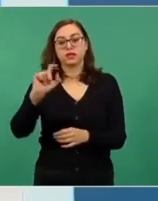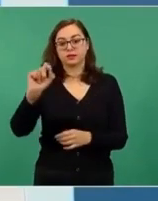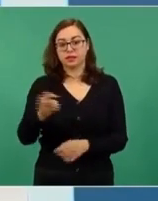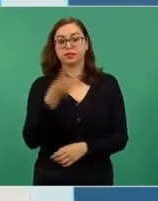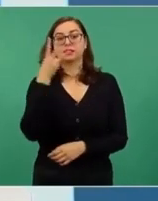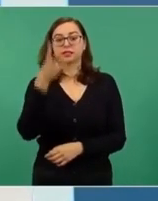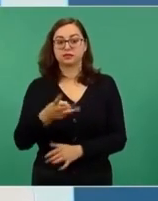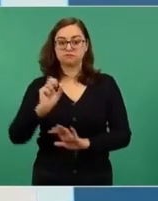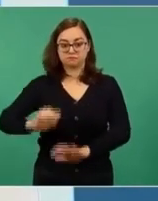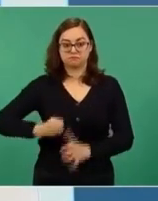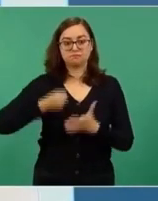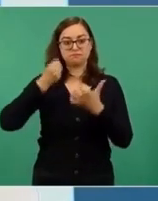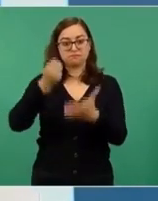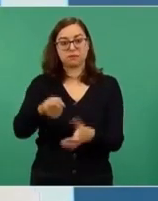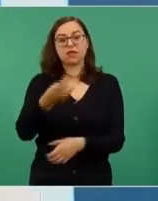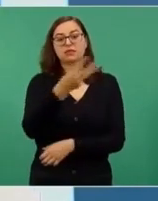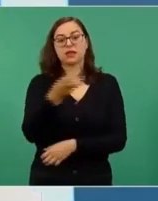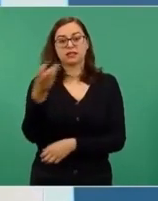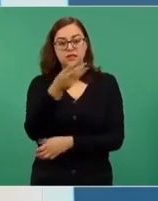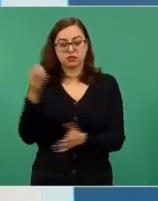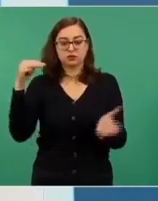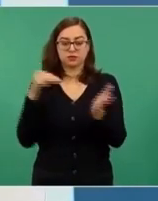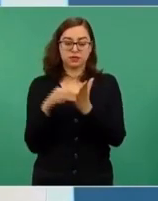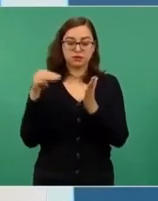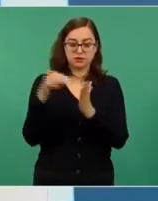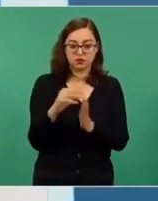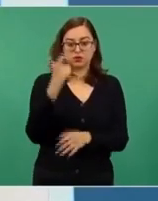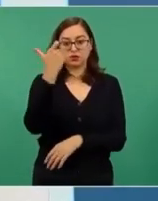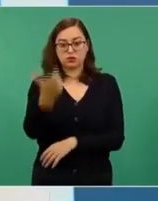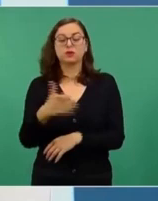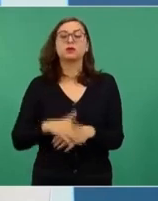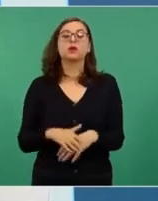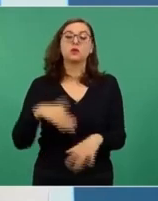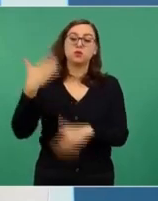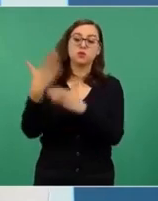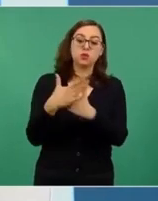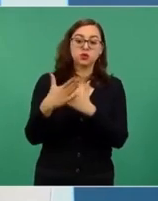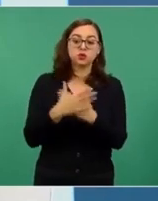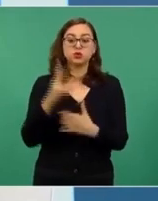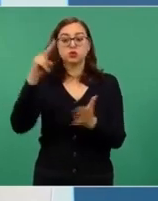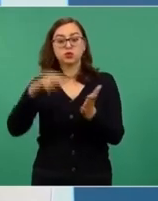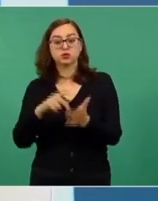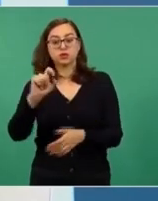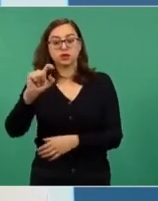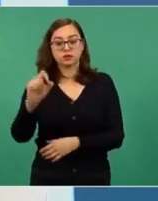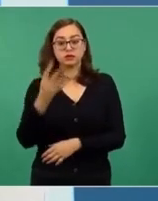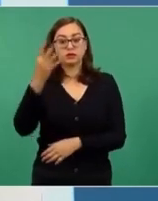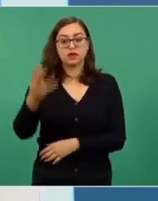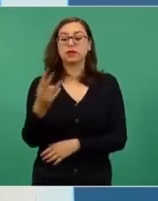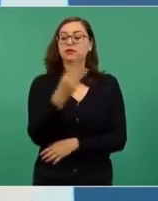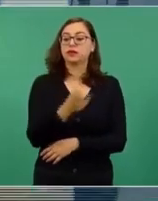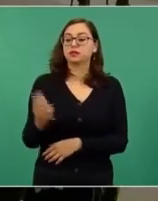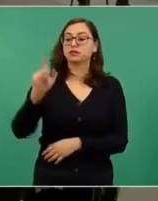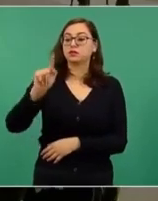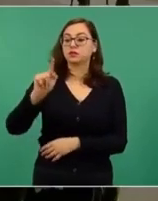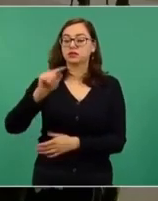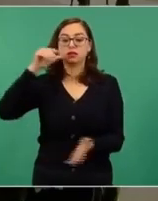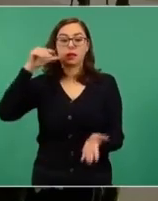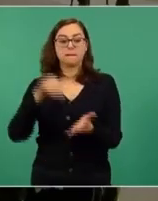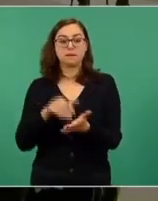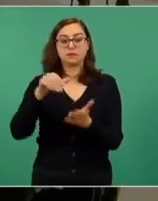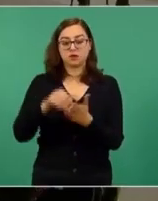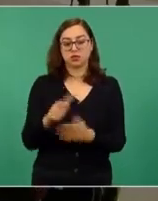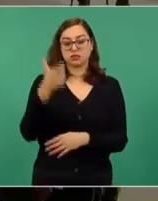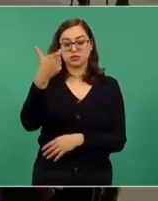estaremos invirtiendo trescientos mil millones de pesos, y para dos mil veinticuatro trescientos setenta mil millones de